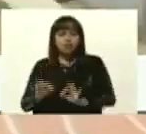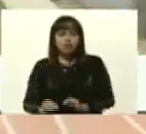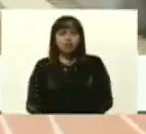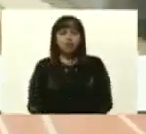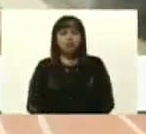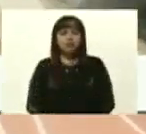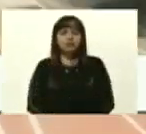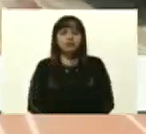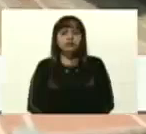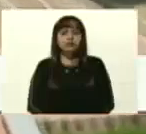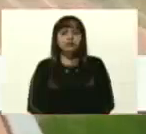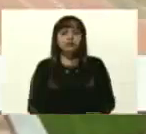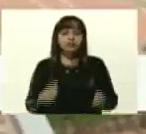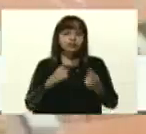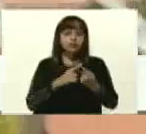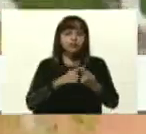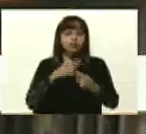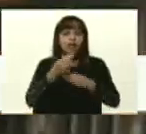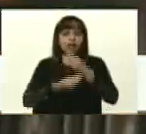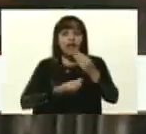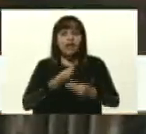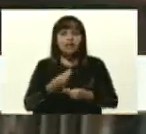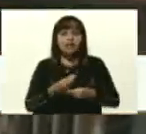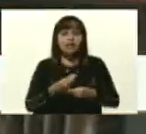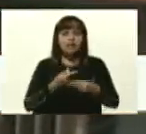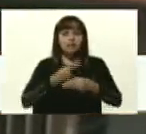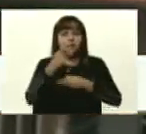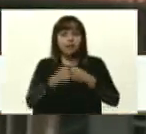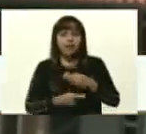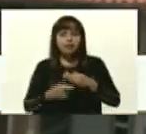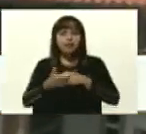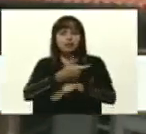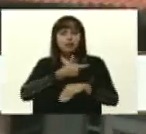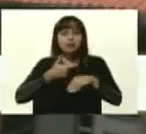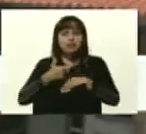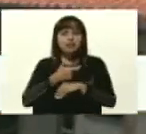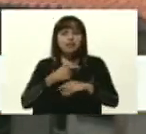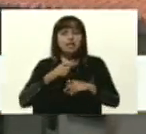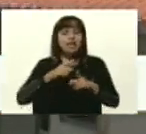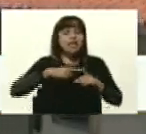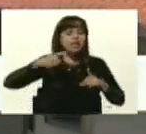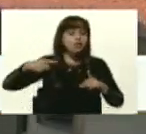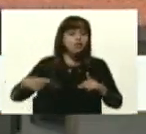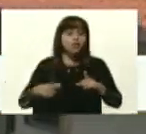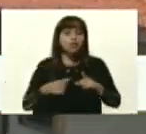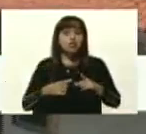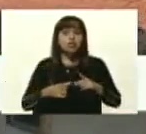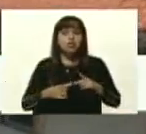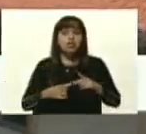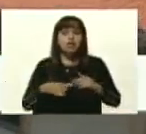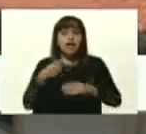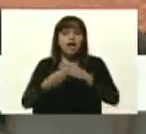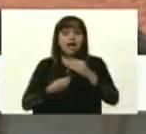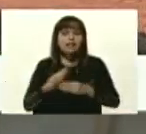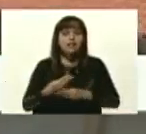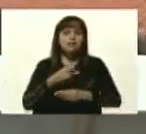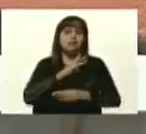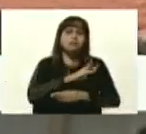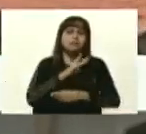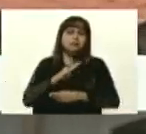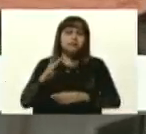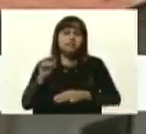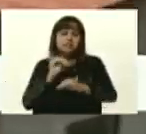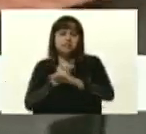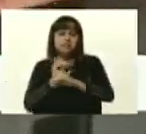Uno es la producción de programas para la gobernanza electrónica, construcción de páginas web, construcción de